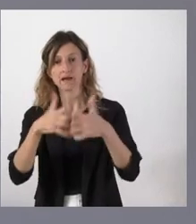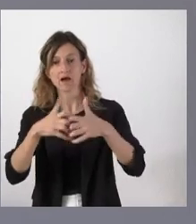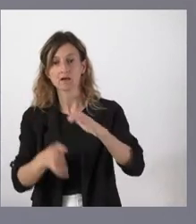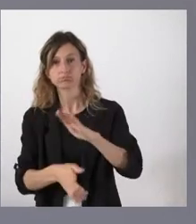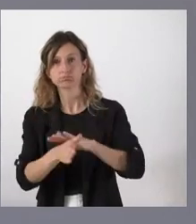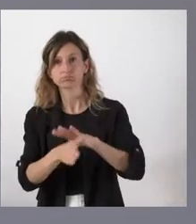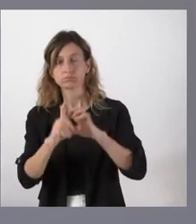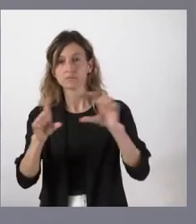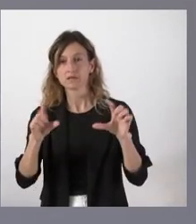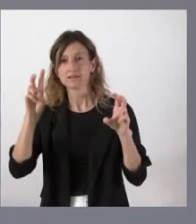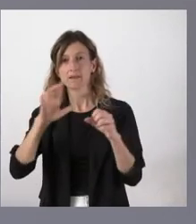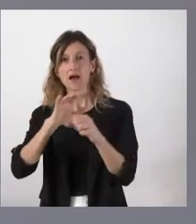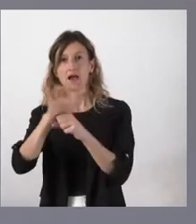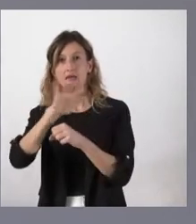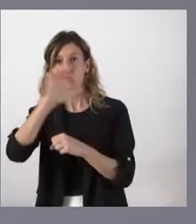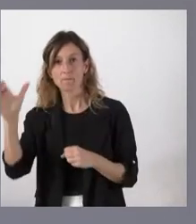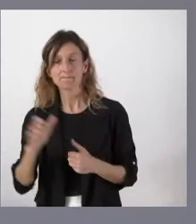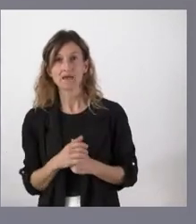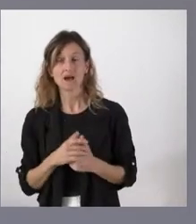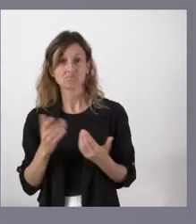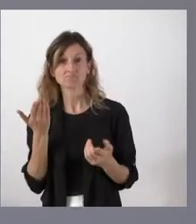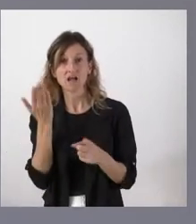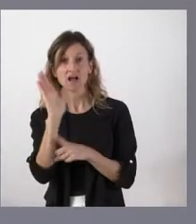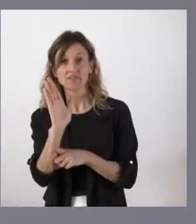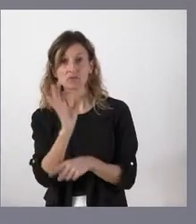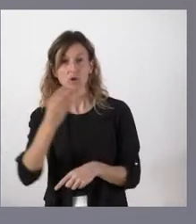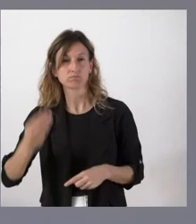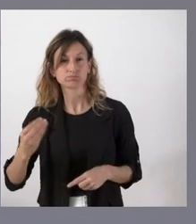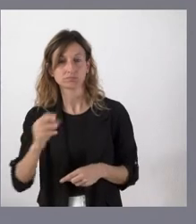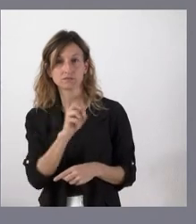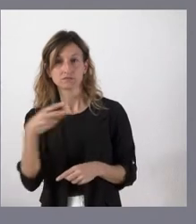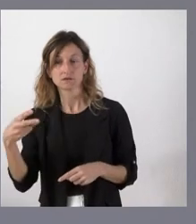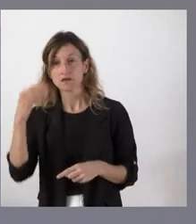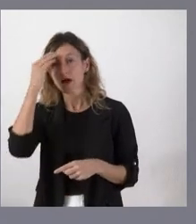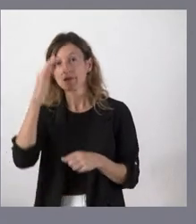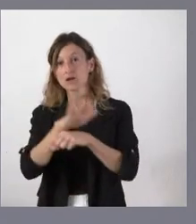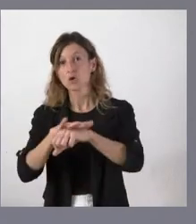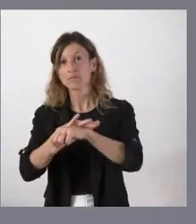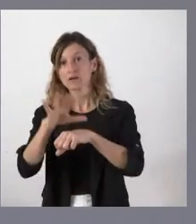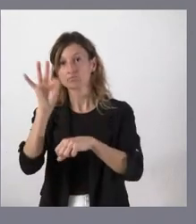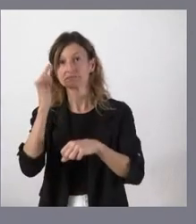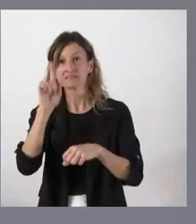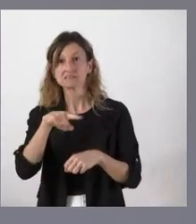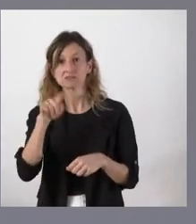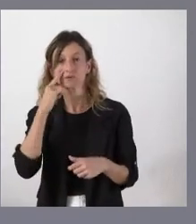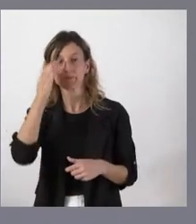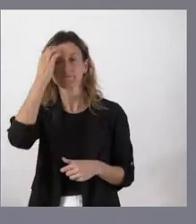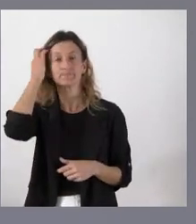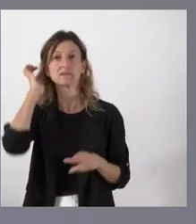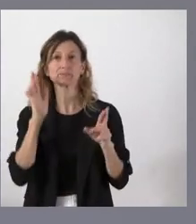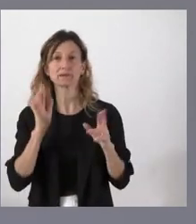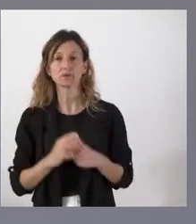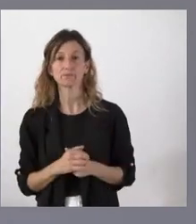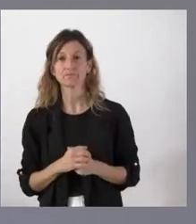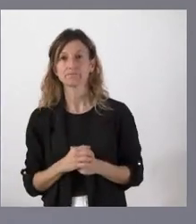con ámbito europeo nos configuran como una candidatura excelente y yo espero que el Gobierno así lo considere. Sí, buenas de nuevo. Ayer